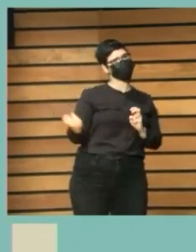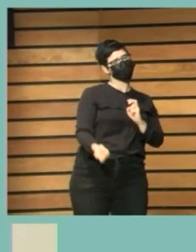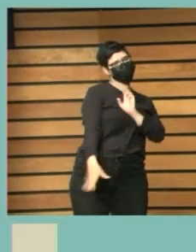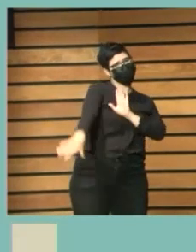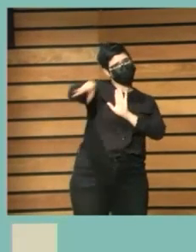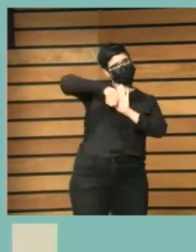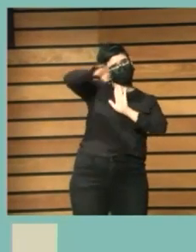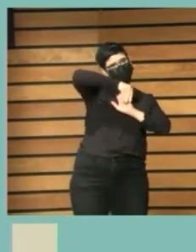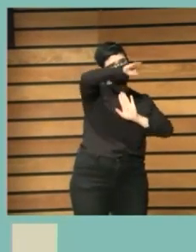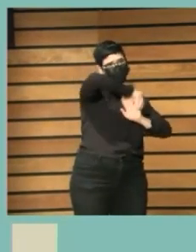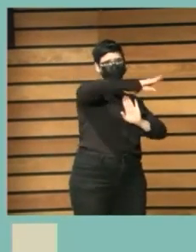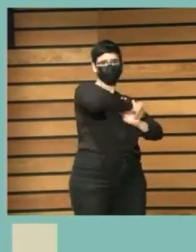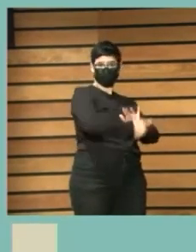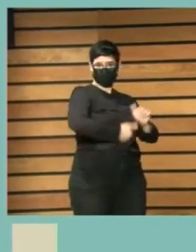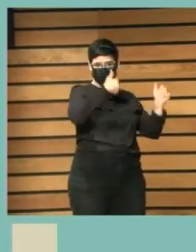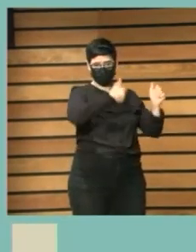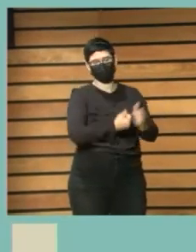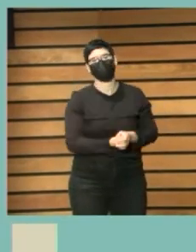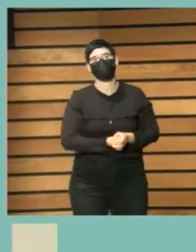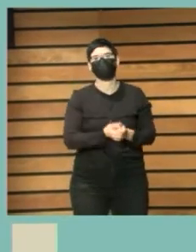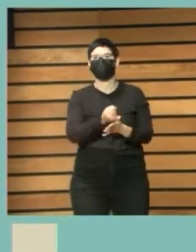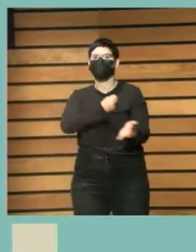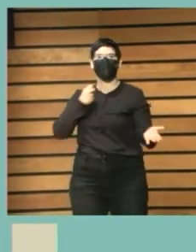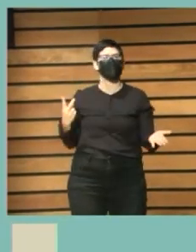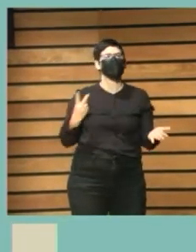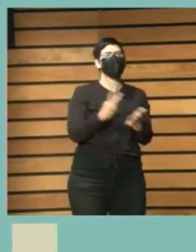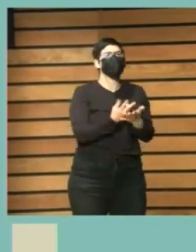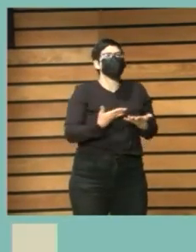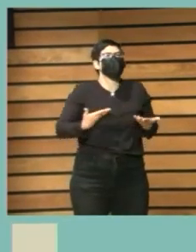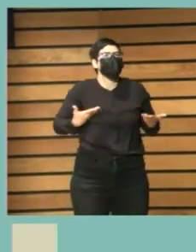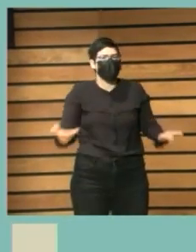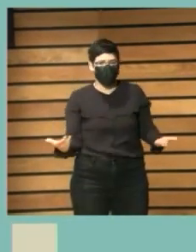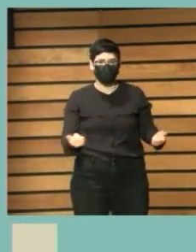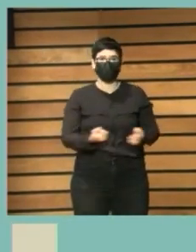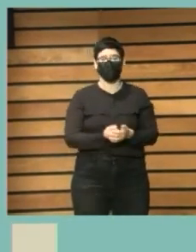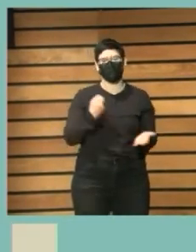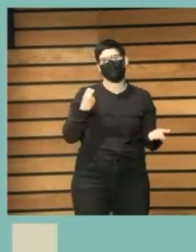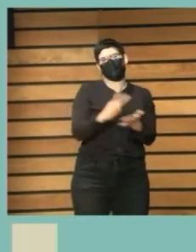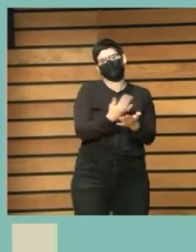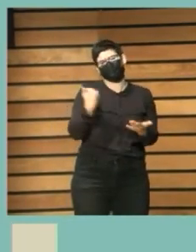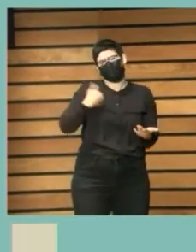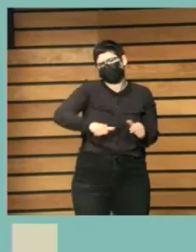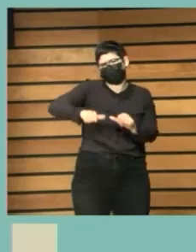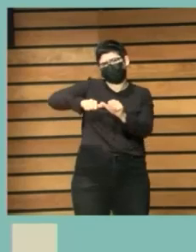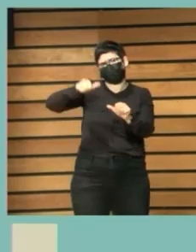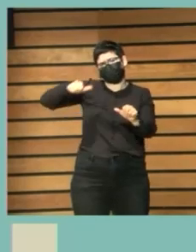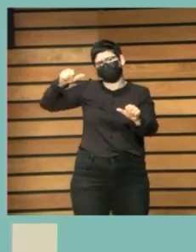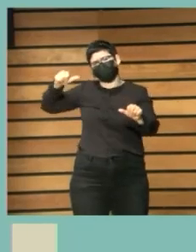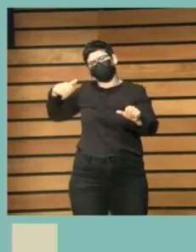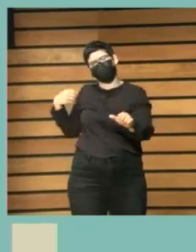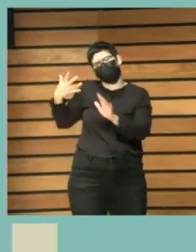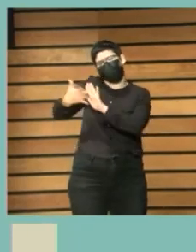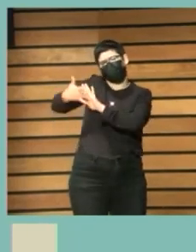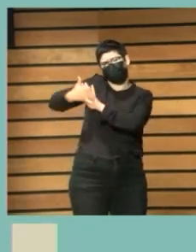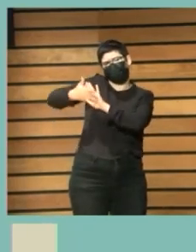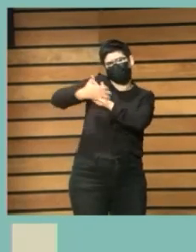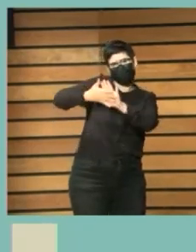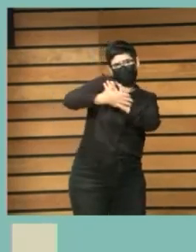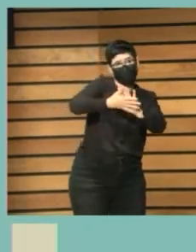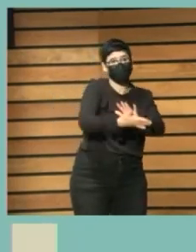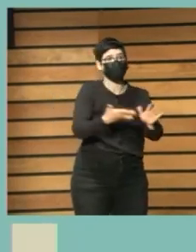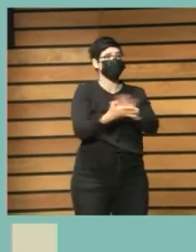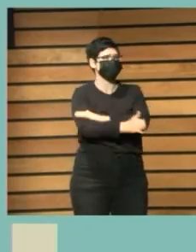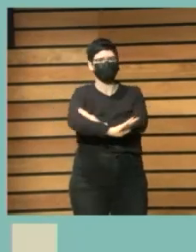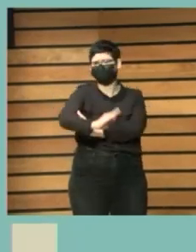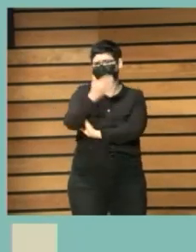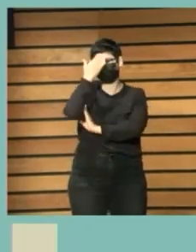retos? Pues, los retos que venimos repitiendo hace mucho tiempo y que también se han dicho aquí, es fundamental